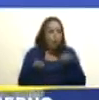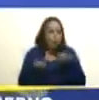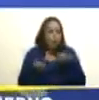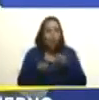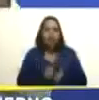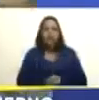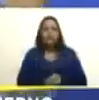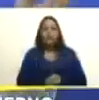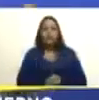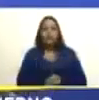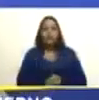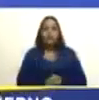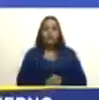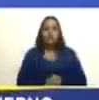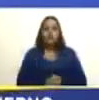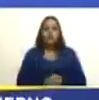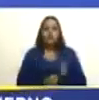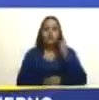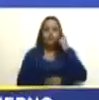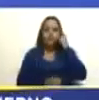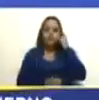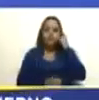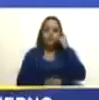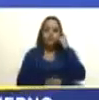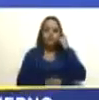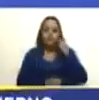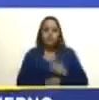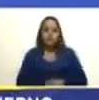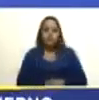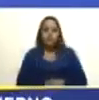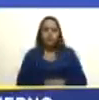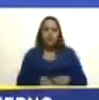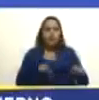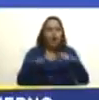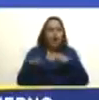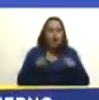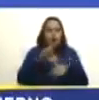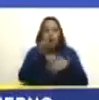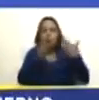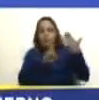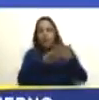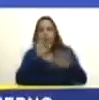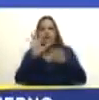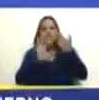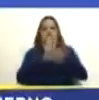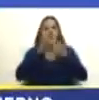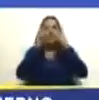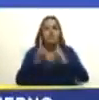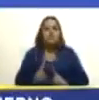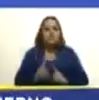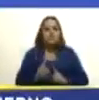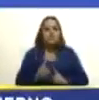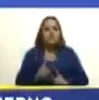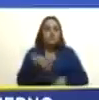el marco completo de las 5 decisiones que se han tomado